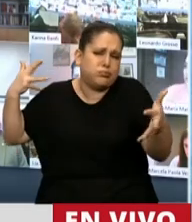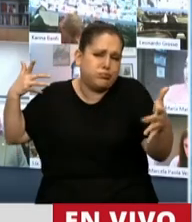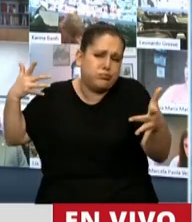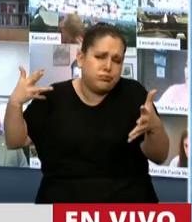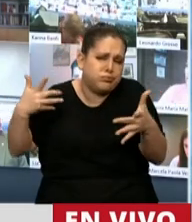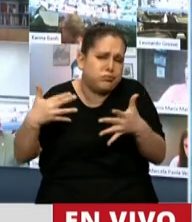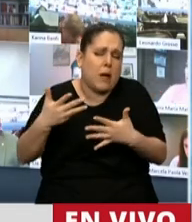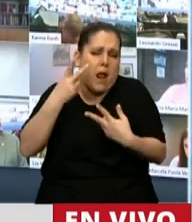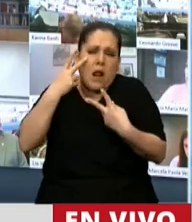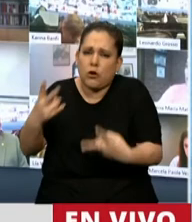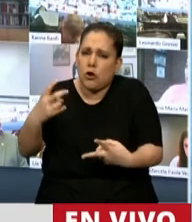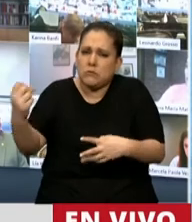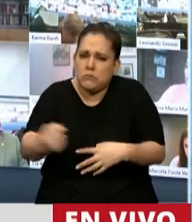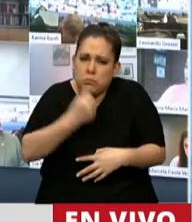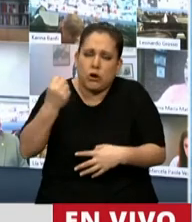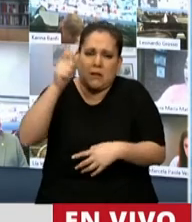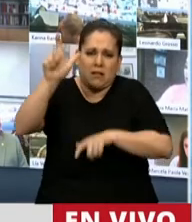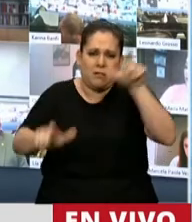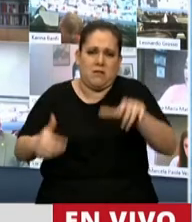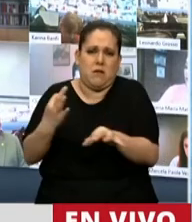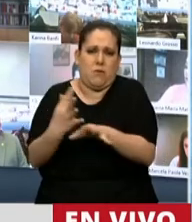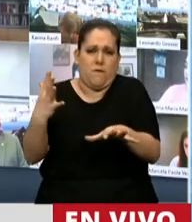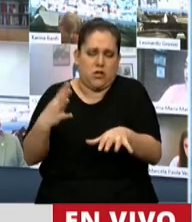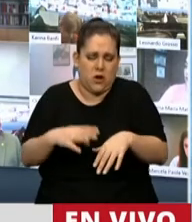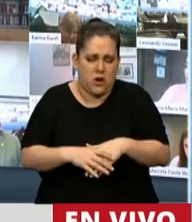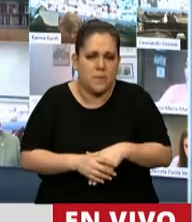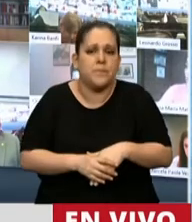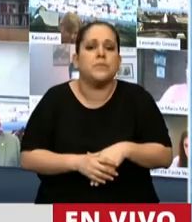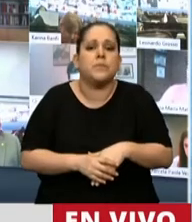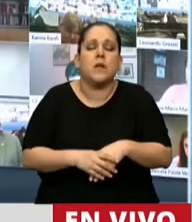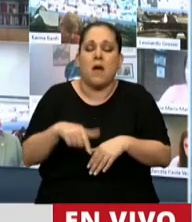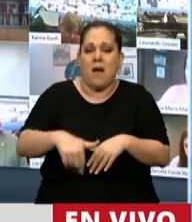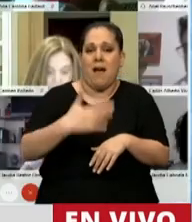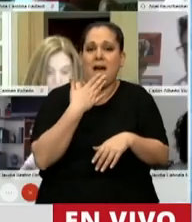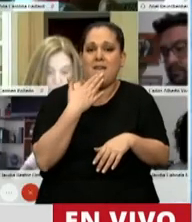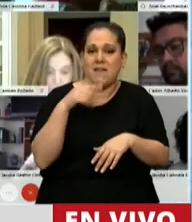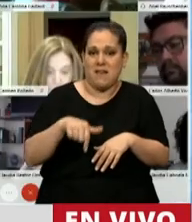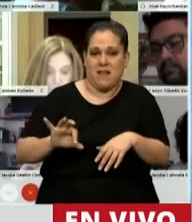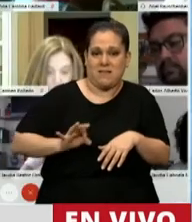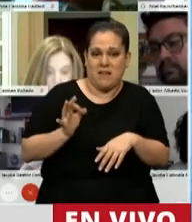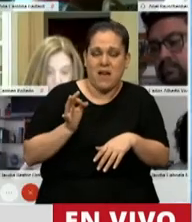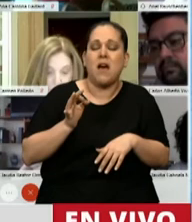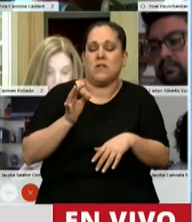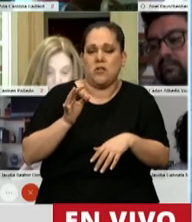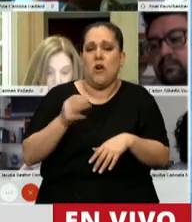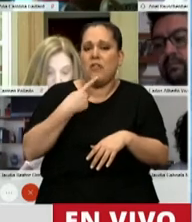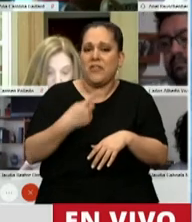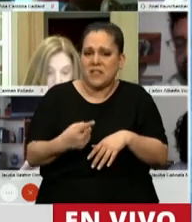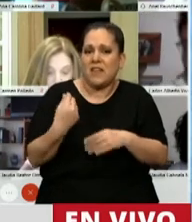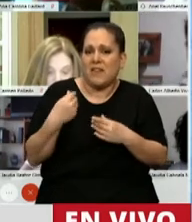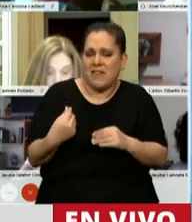importancia de esta profesión. Y hoy en este año, en abril, la Ley de Educación Superior establece,